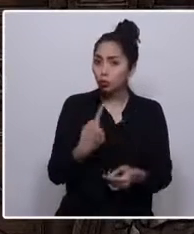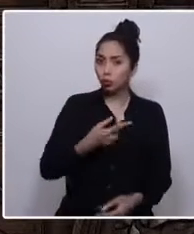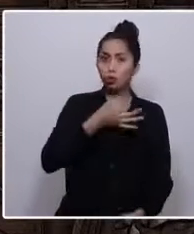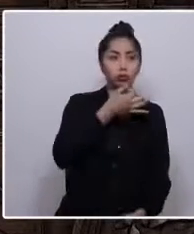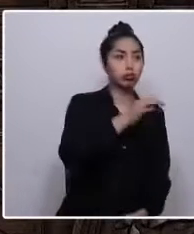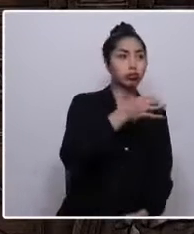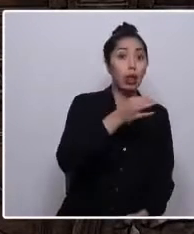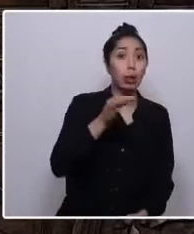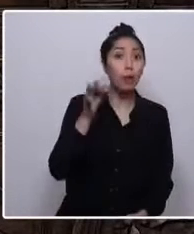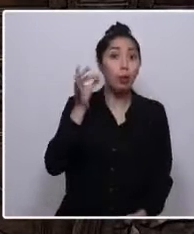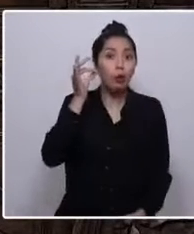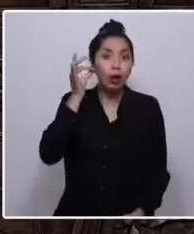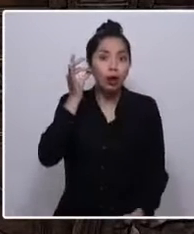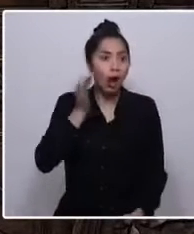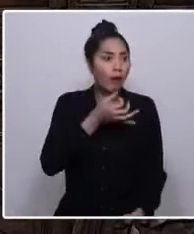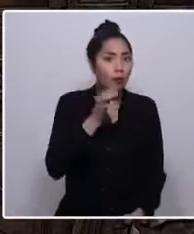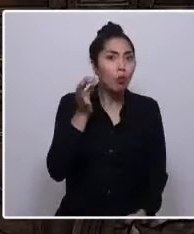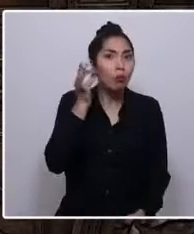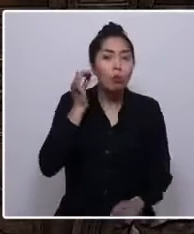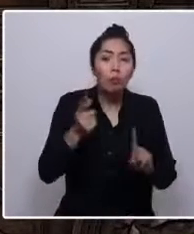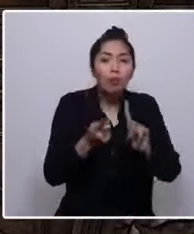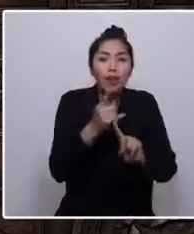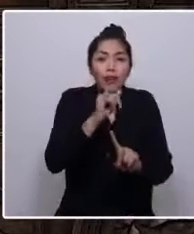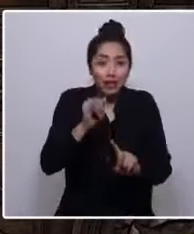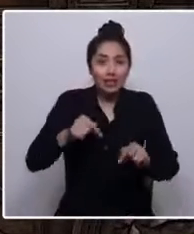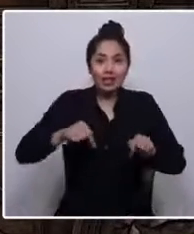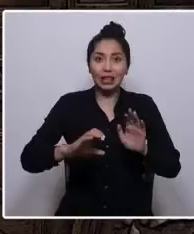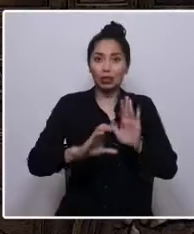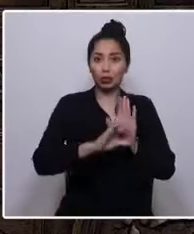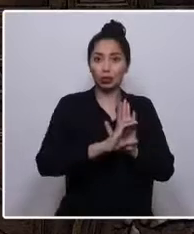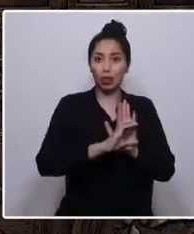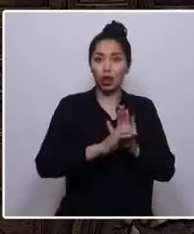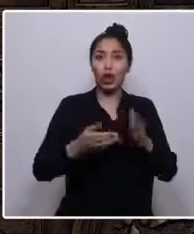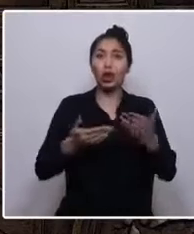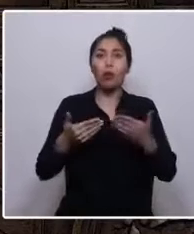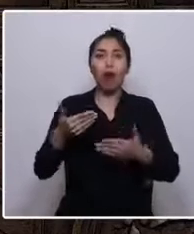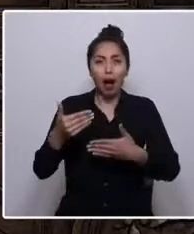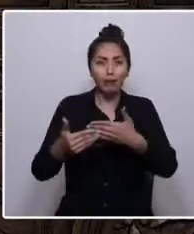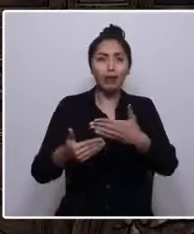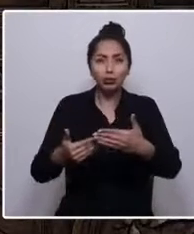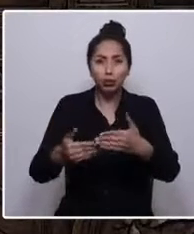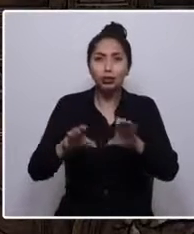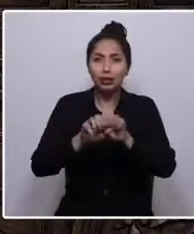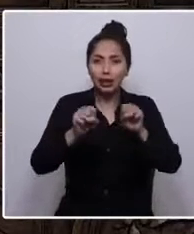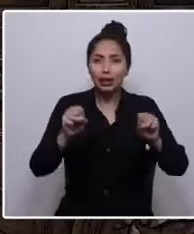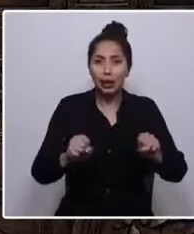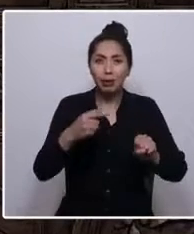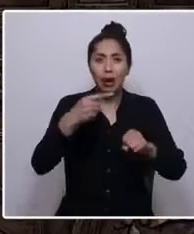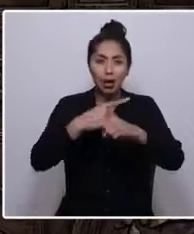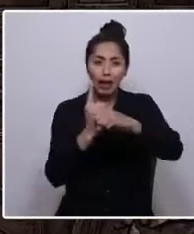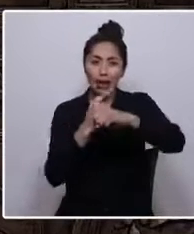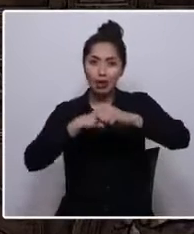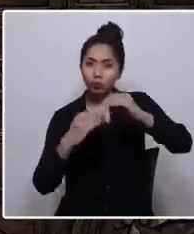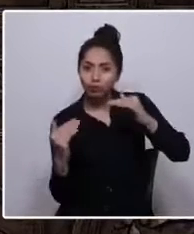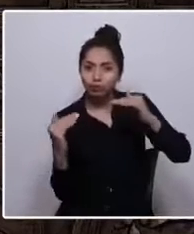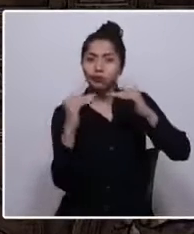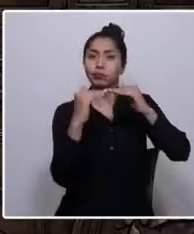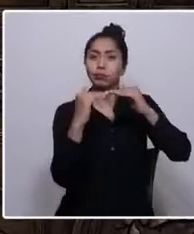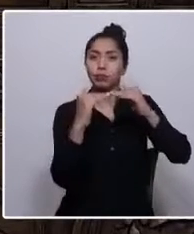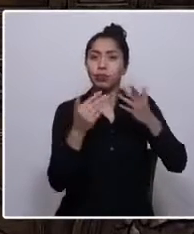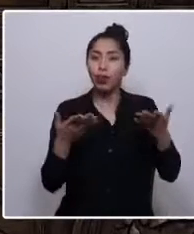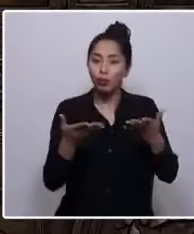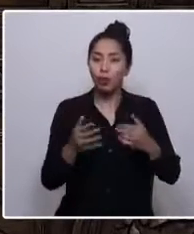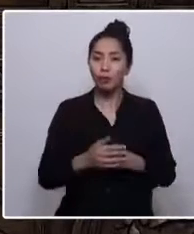por primera vez en esta Constitución? ¿Cómo avanzaremos a un sistema de paridad no bienaria? Quiero aprender